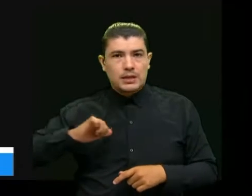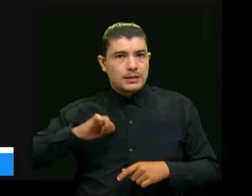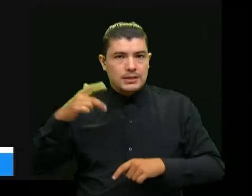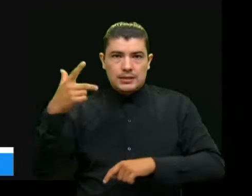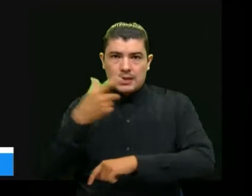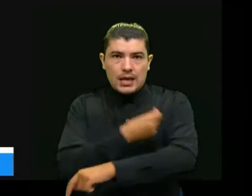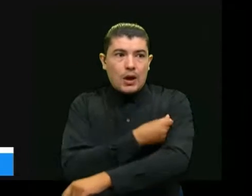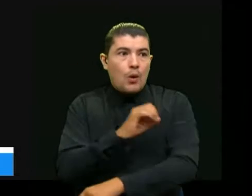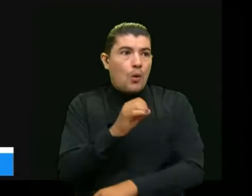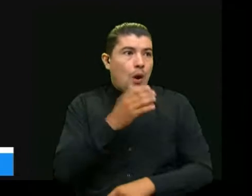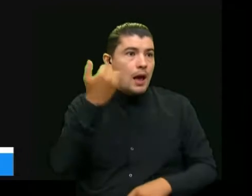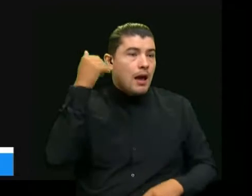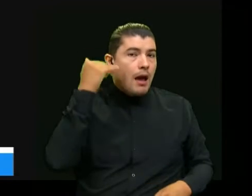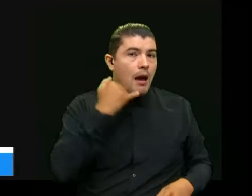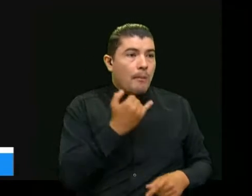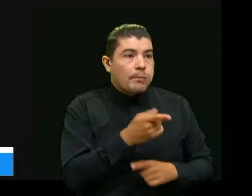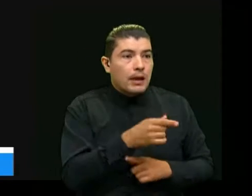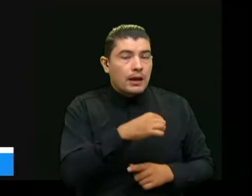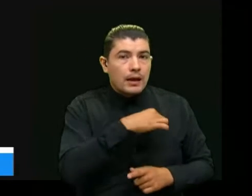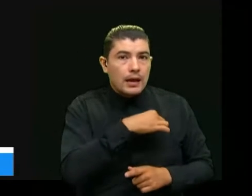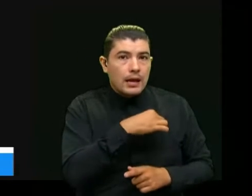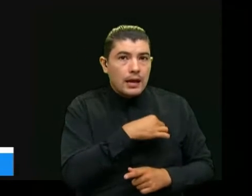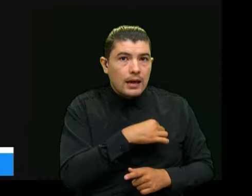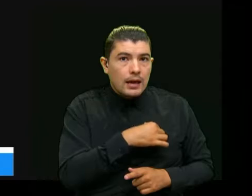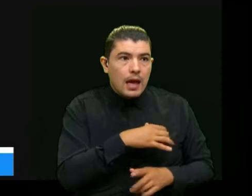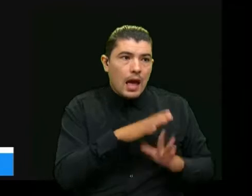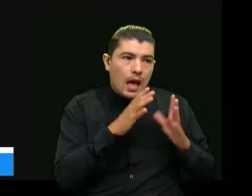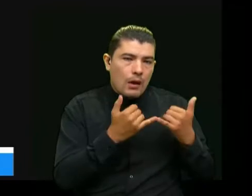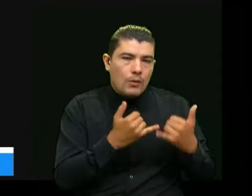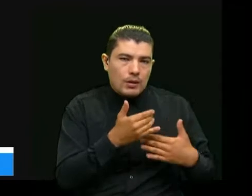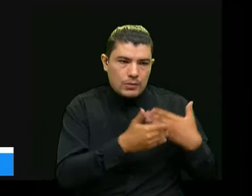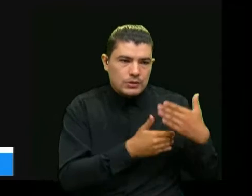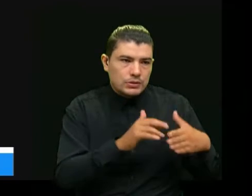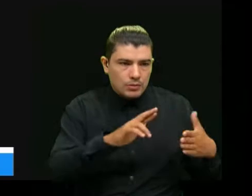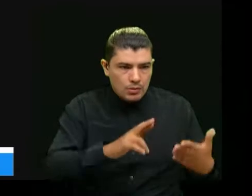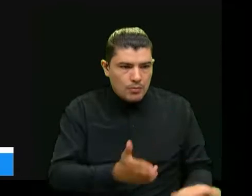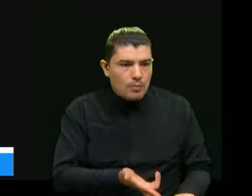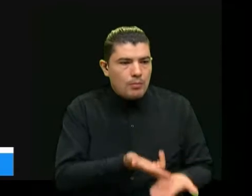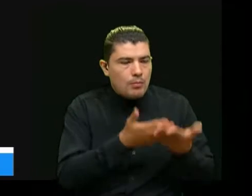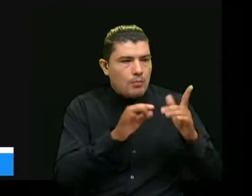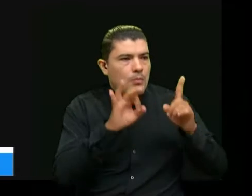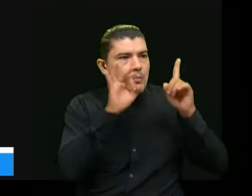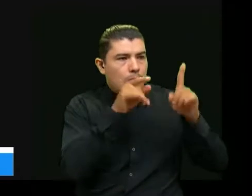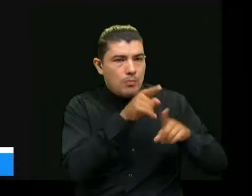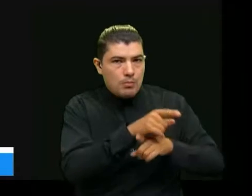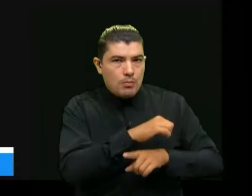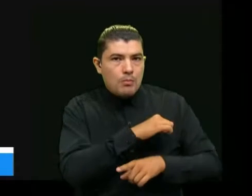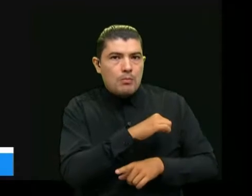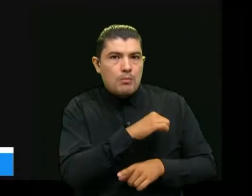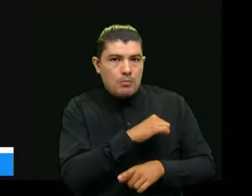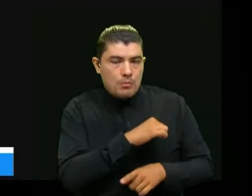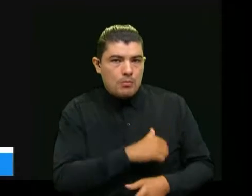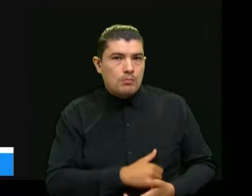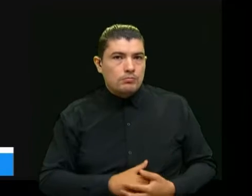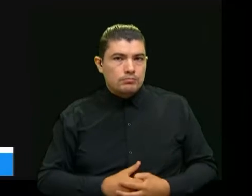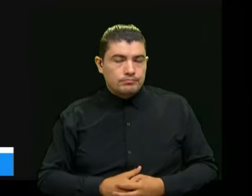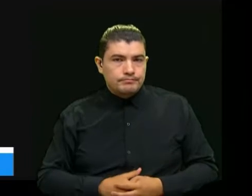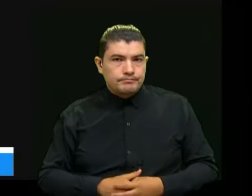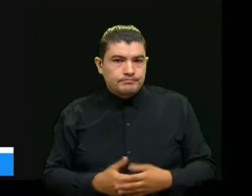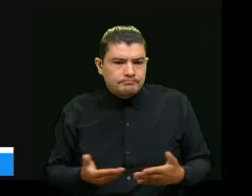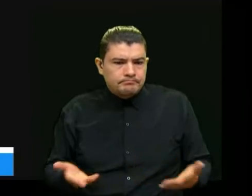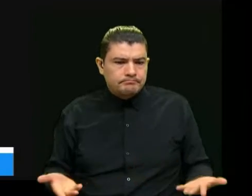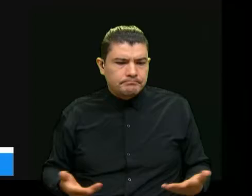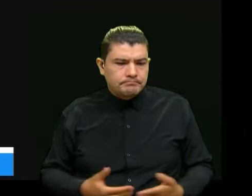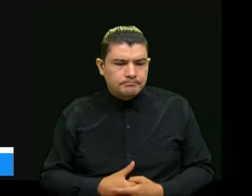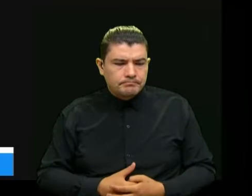quienes sí las han tenido en una gran proporción han logrado recuperarse cuando tienen la infección entonces